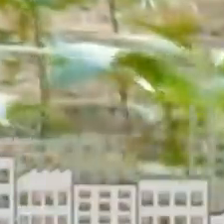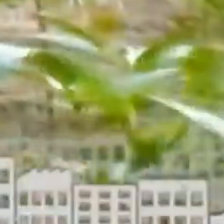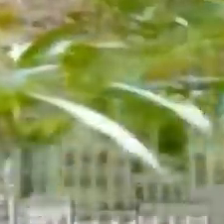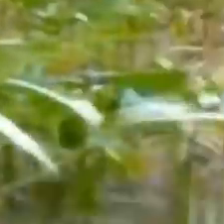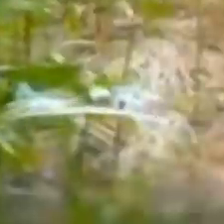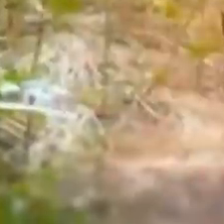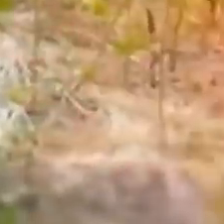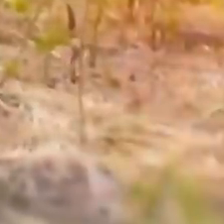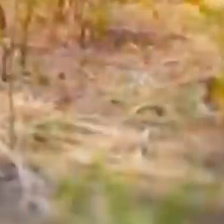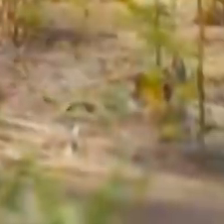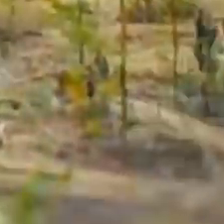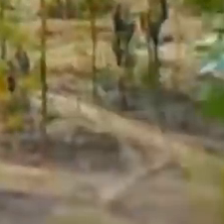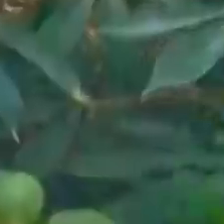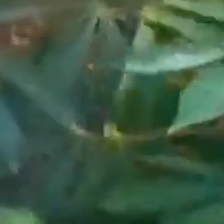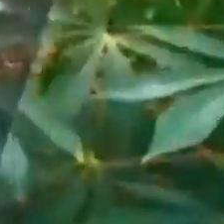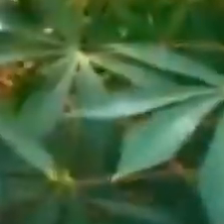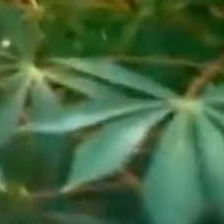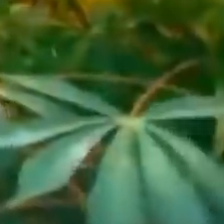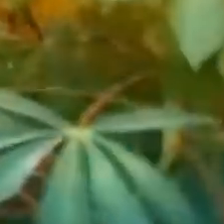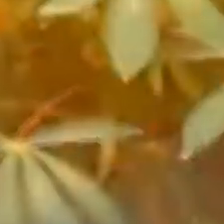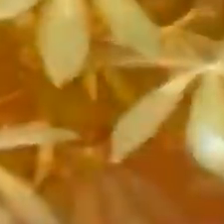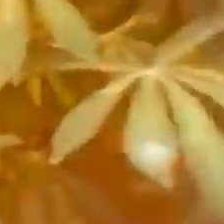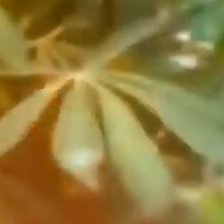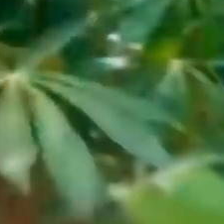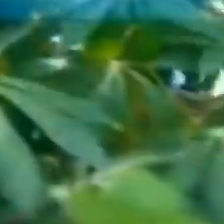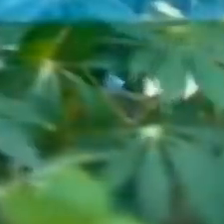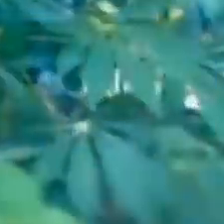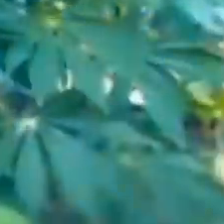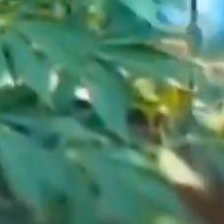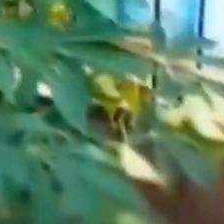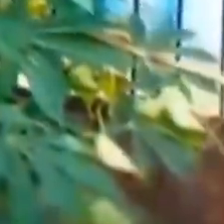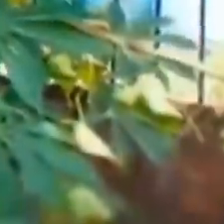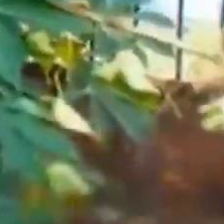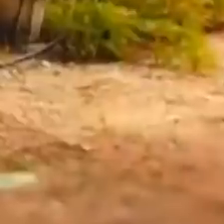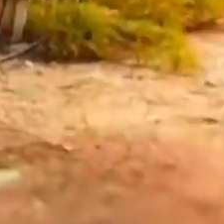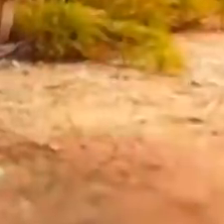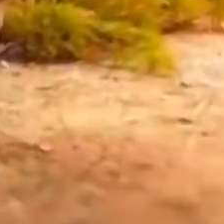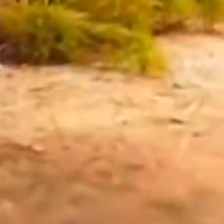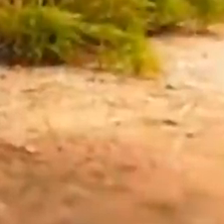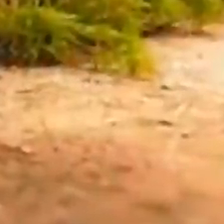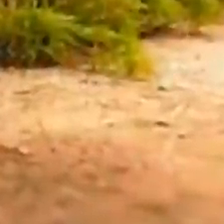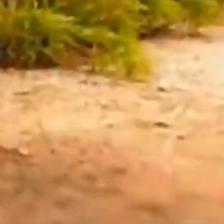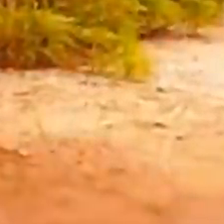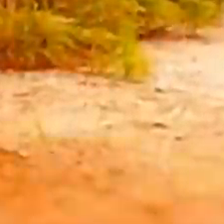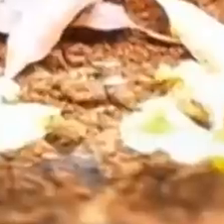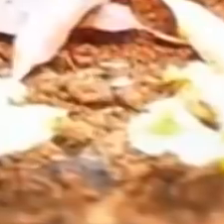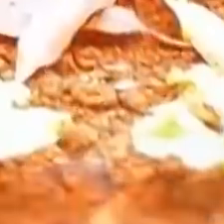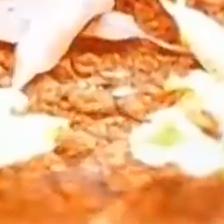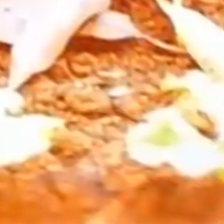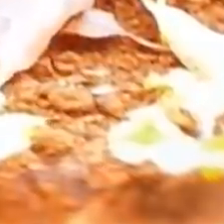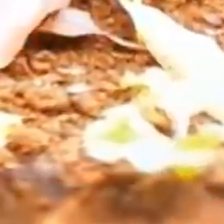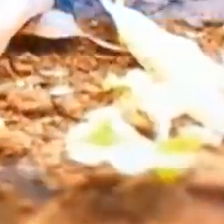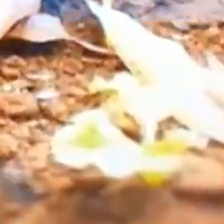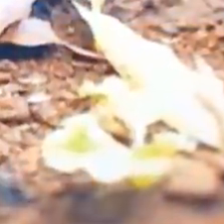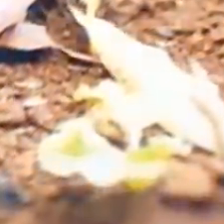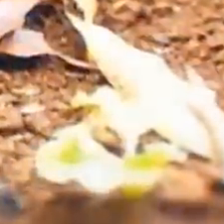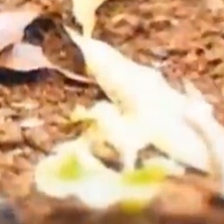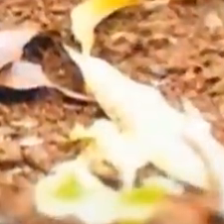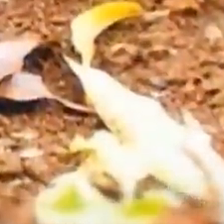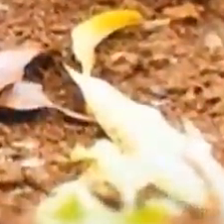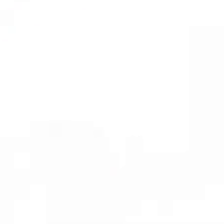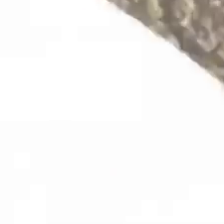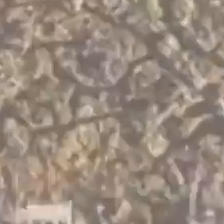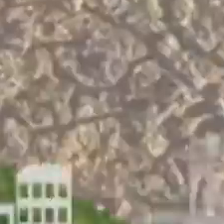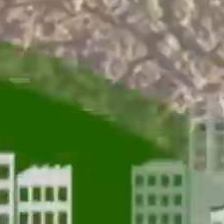...de alimentos en pequeñas áreas, con amplio sentido de autoabastecimiento alimentario. Y al agricultor urbano,